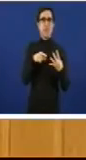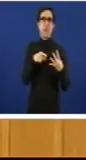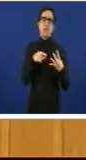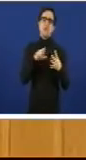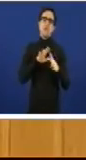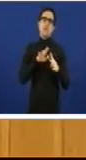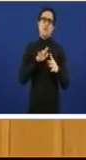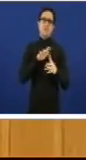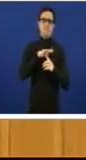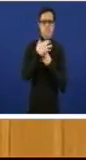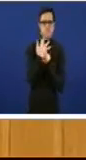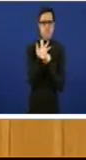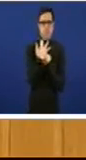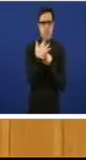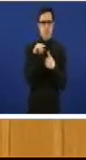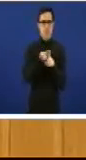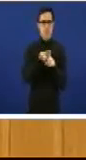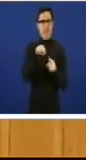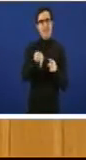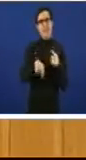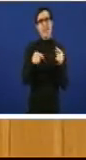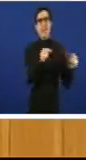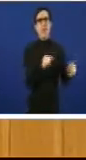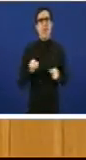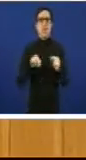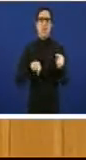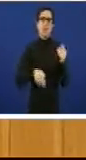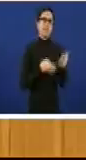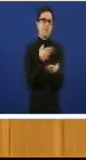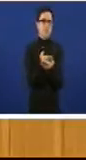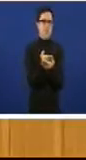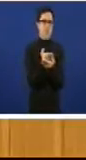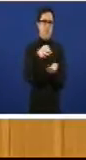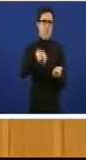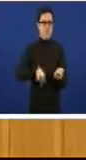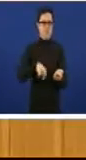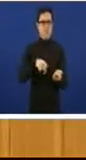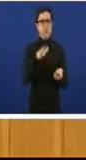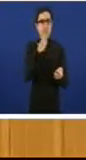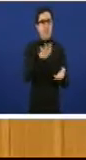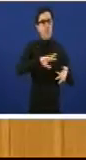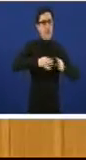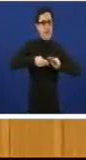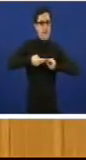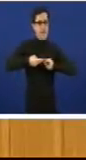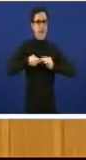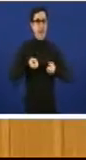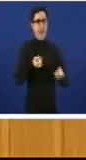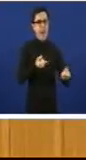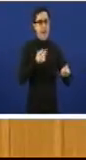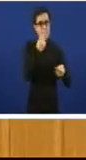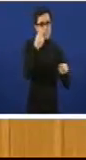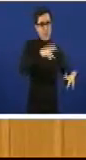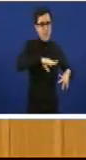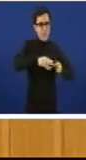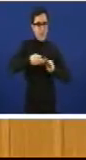desta moción. E que hai algo que está tremendamente demostrado. O asuste do gasto público voltase